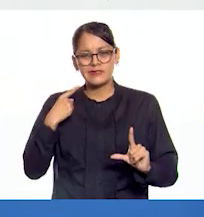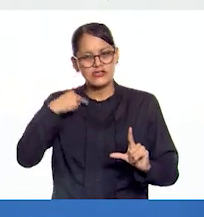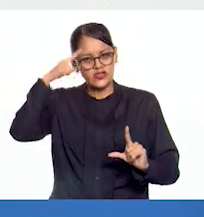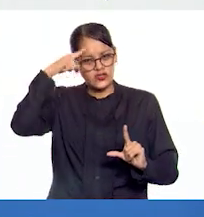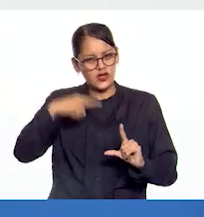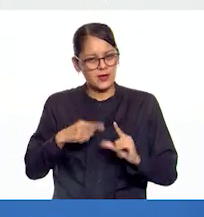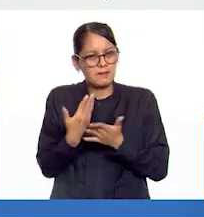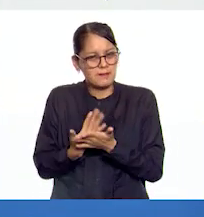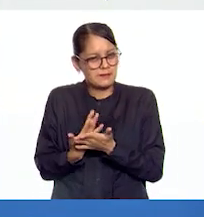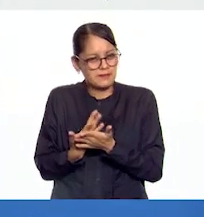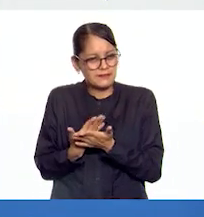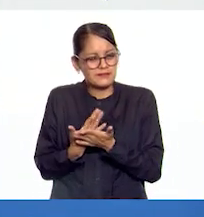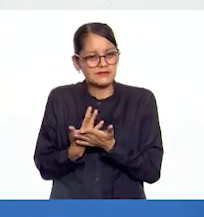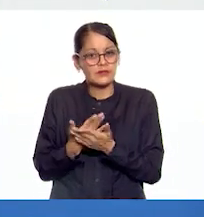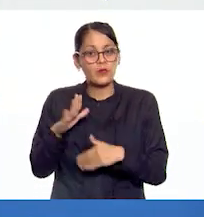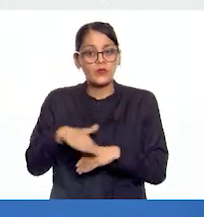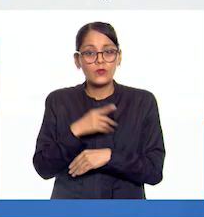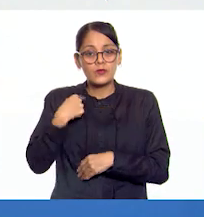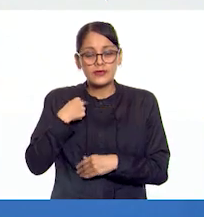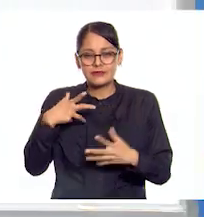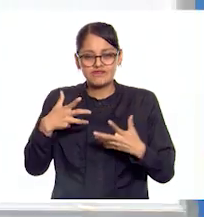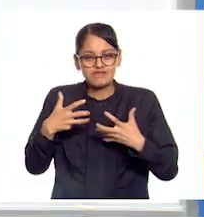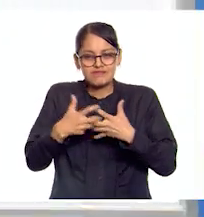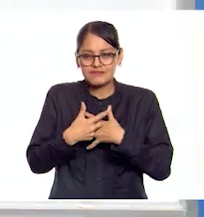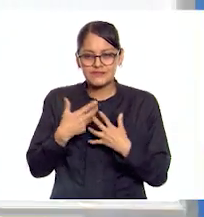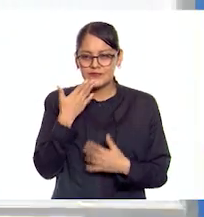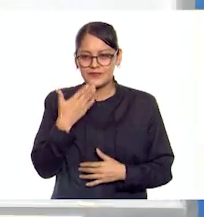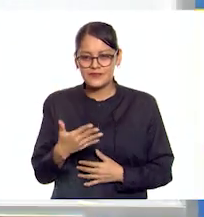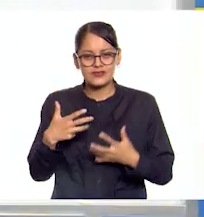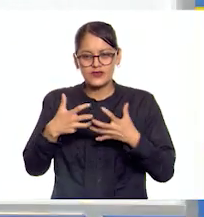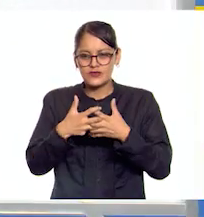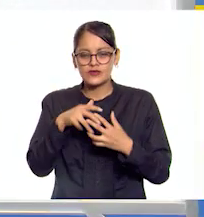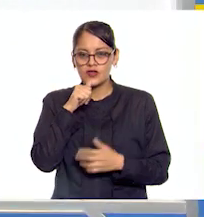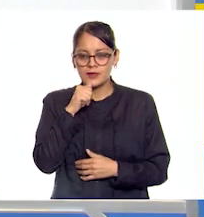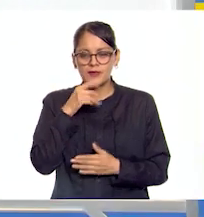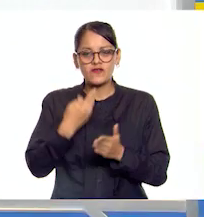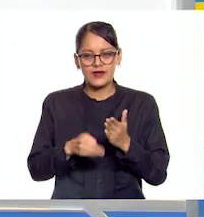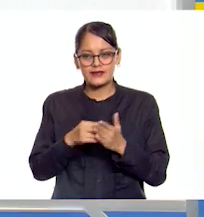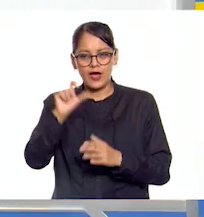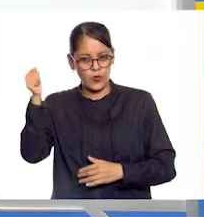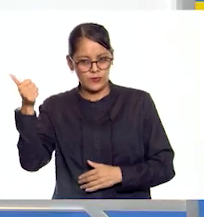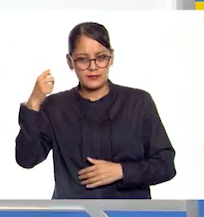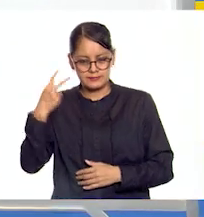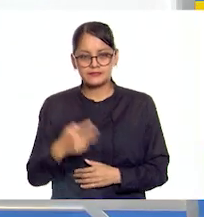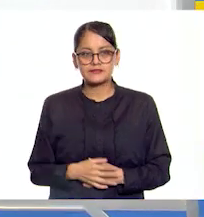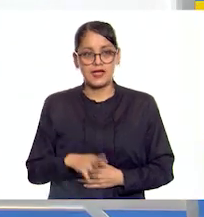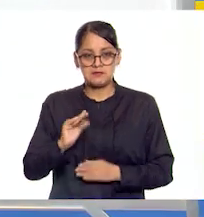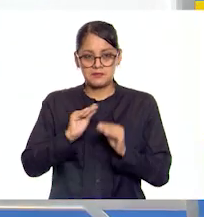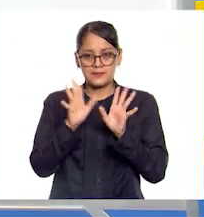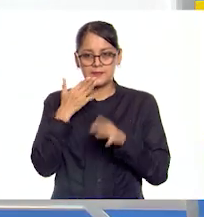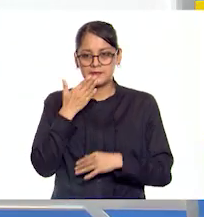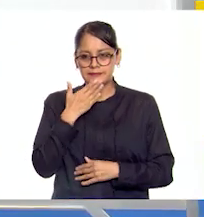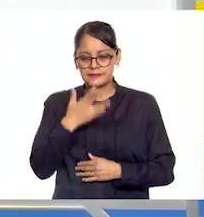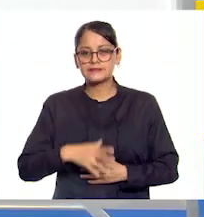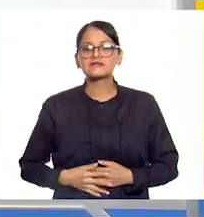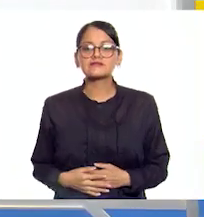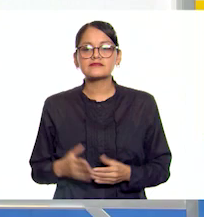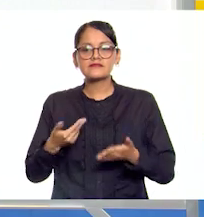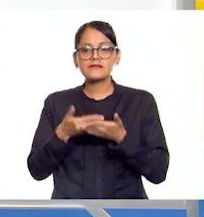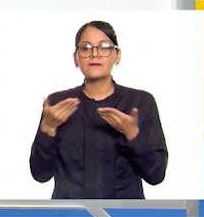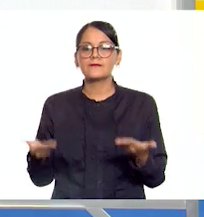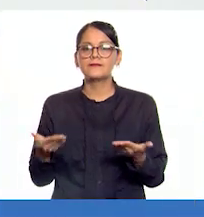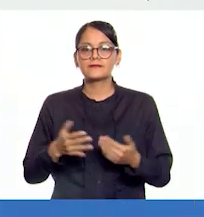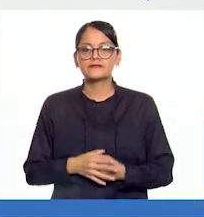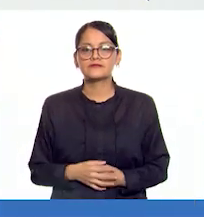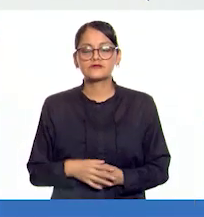voy a esperar al final porque no embona perfectamente, pero debe de ser una de las otras dos. Claro. Muy bien, muy bien. Ahora,